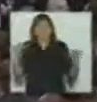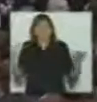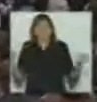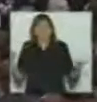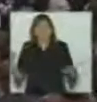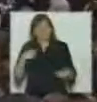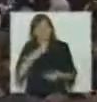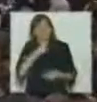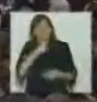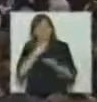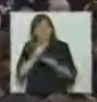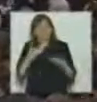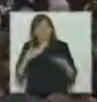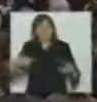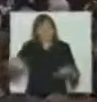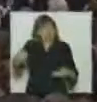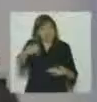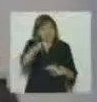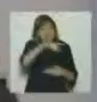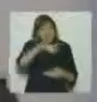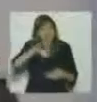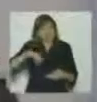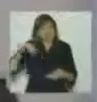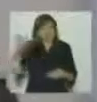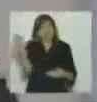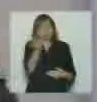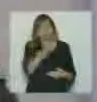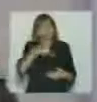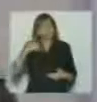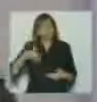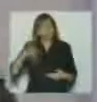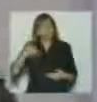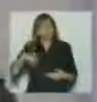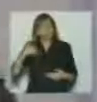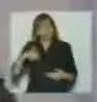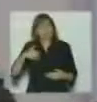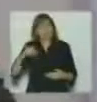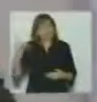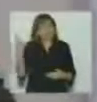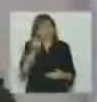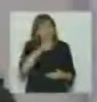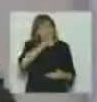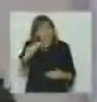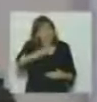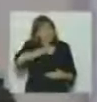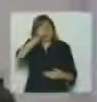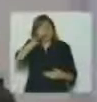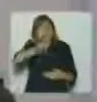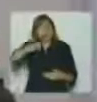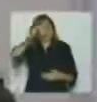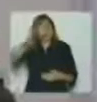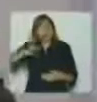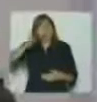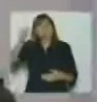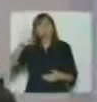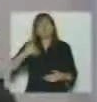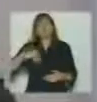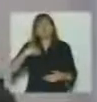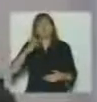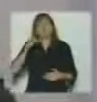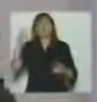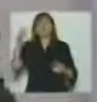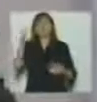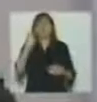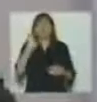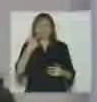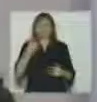profundamente a todos los argentinos a todos aquellos argentinos que me ven y me